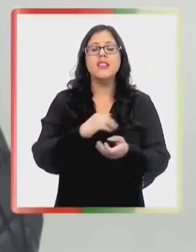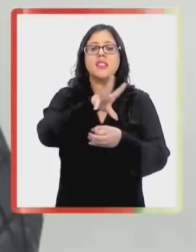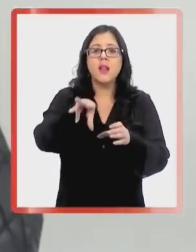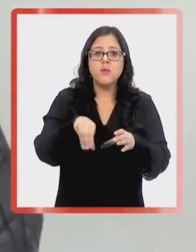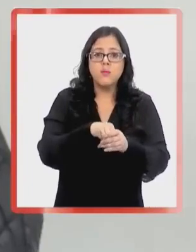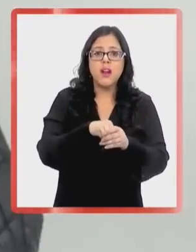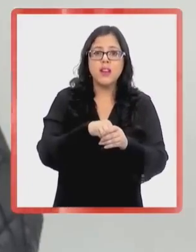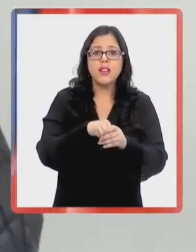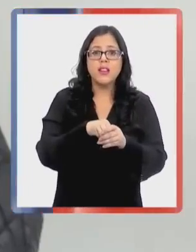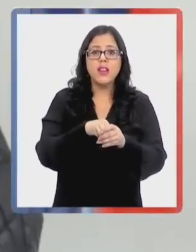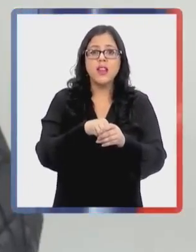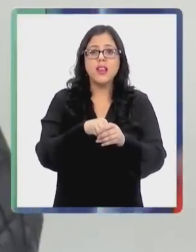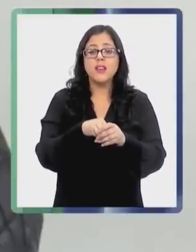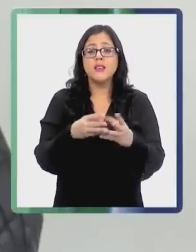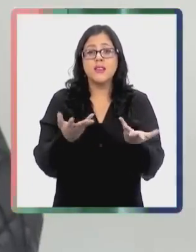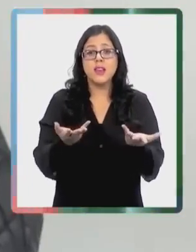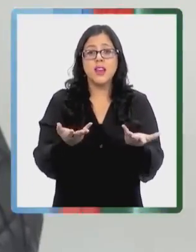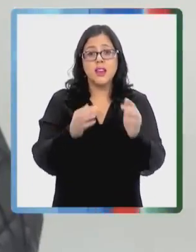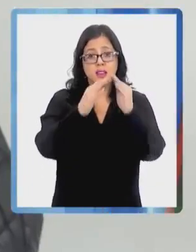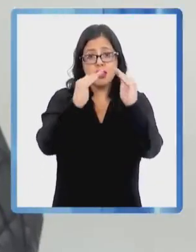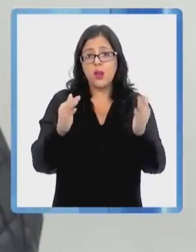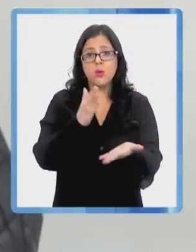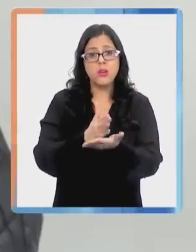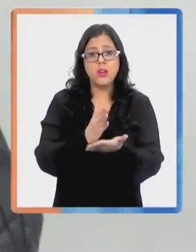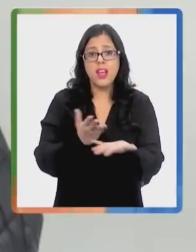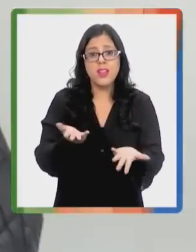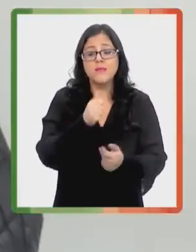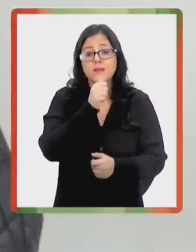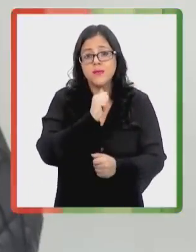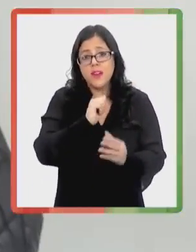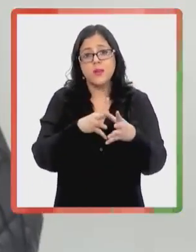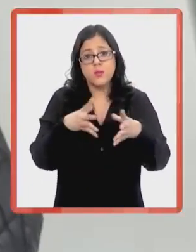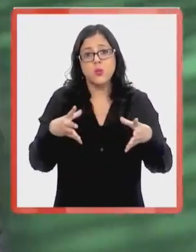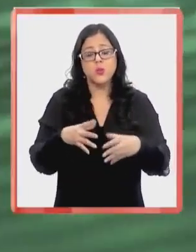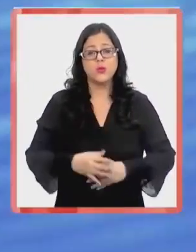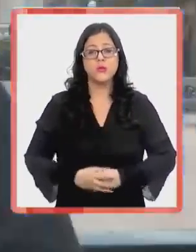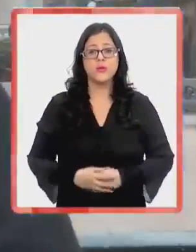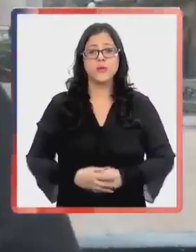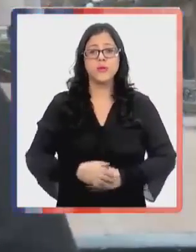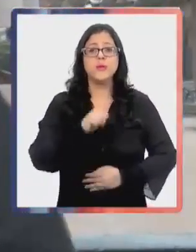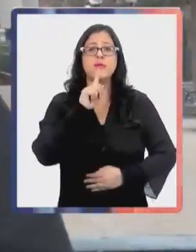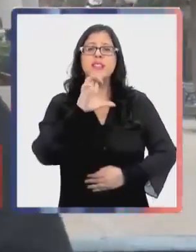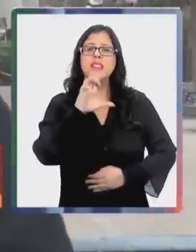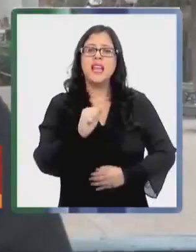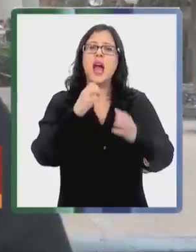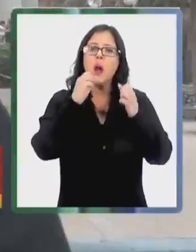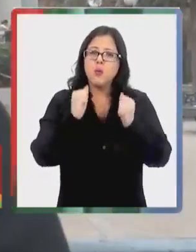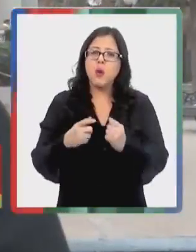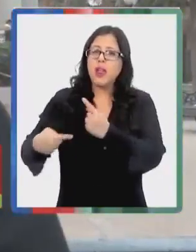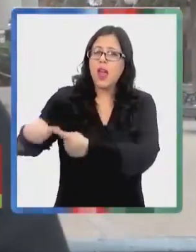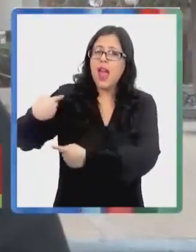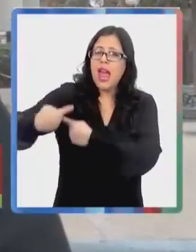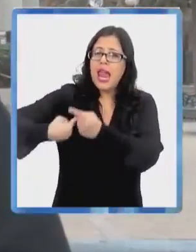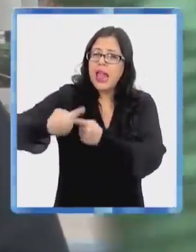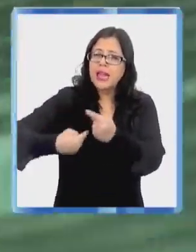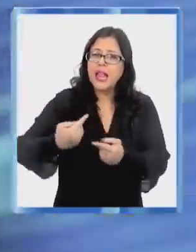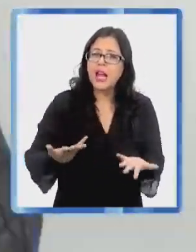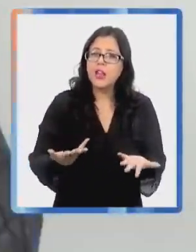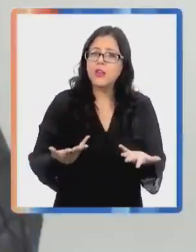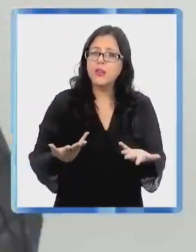dentro de un sistema educativo de manera inclusiva, ¿no? Pero nos falta mucho. ¿El TEA puede ser hereditario?